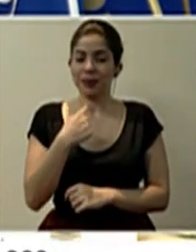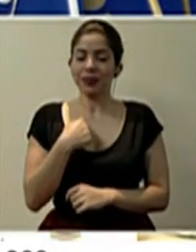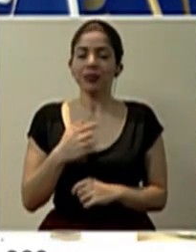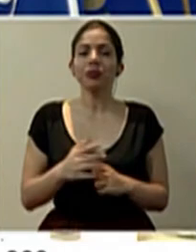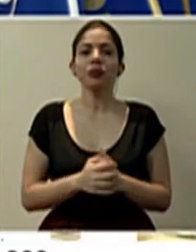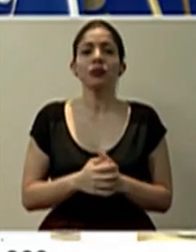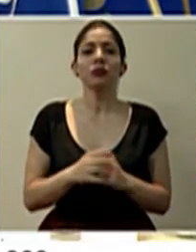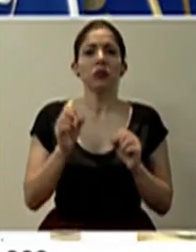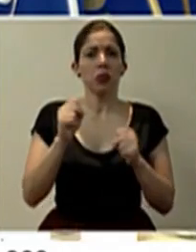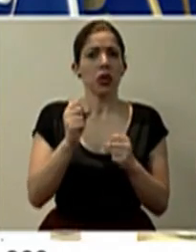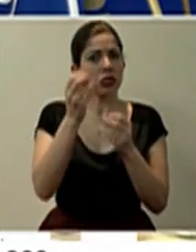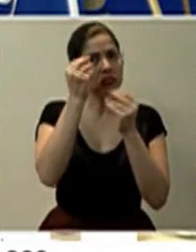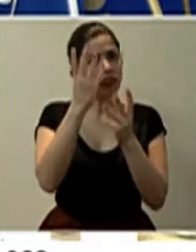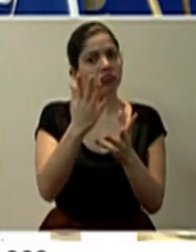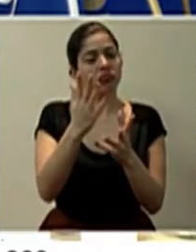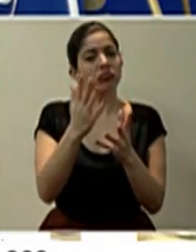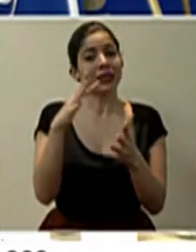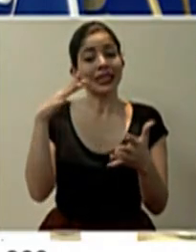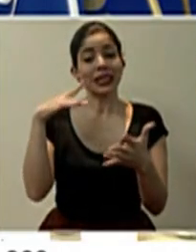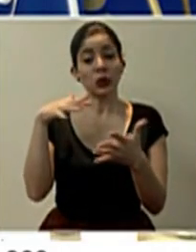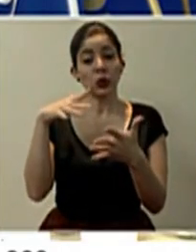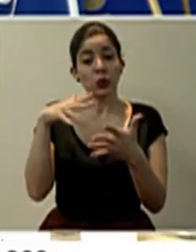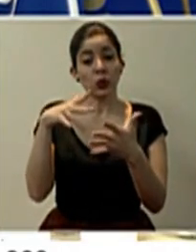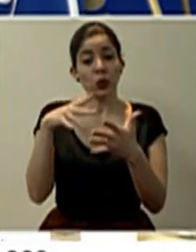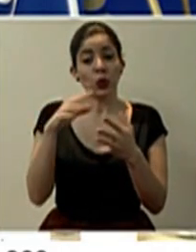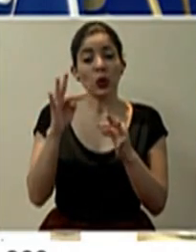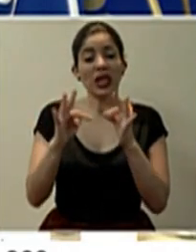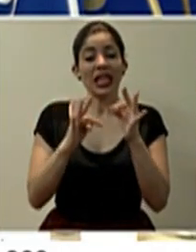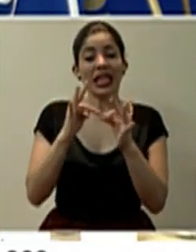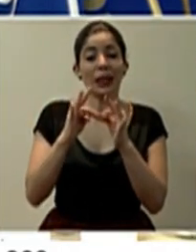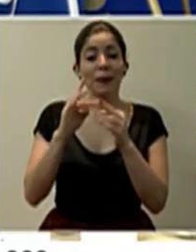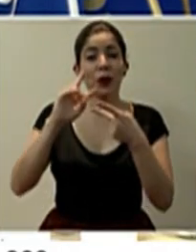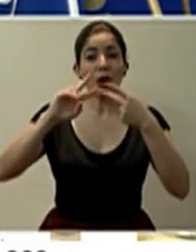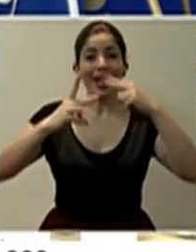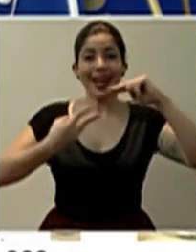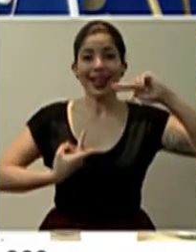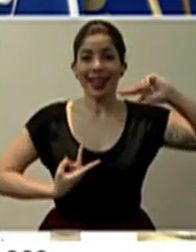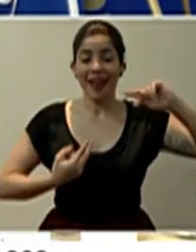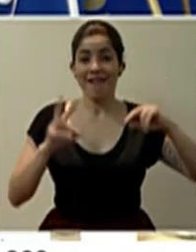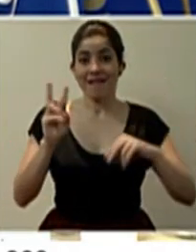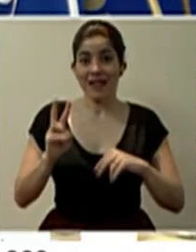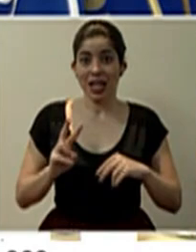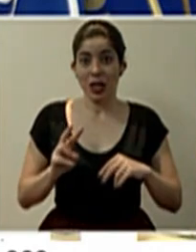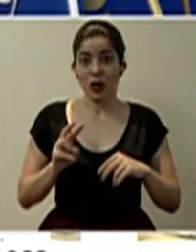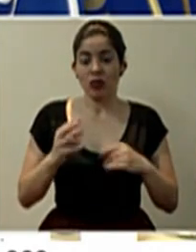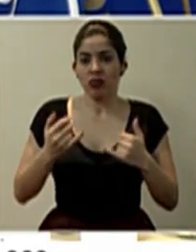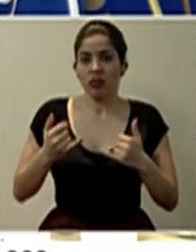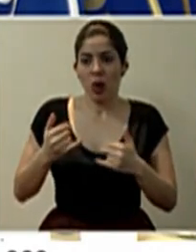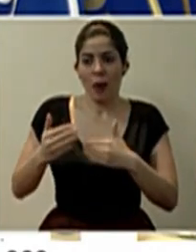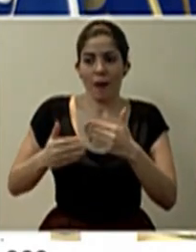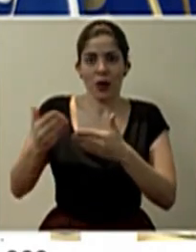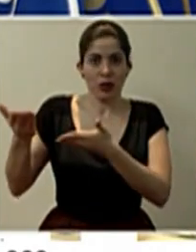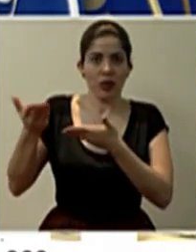te puedo adelantar que el estudio de caracterización genética del virus, pues ya está en camino,